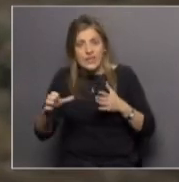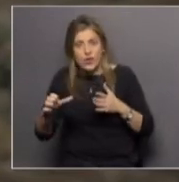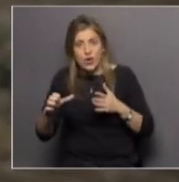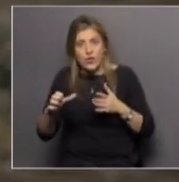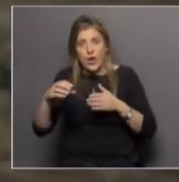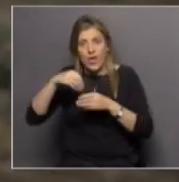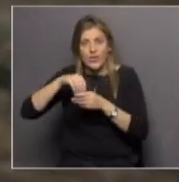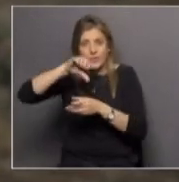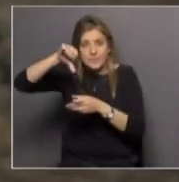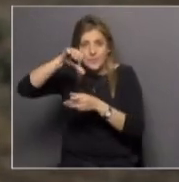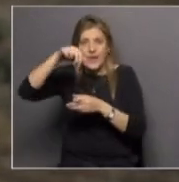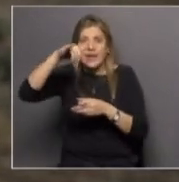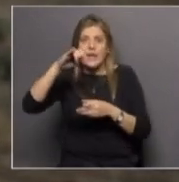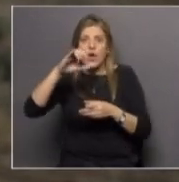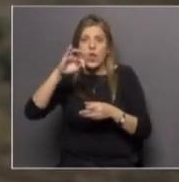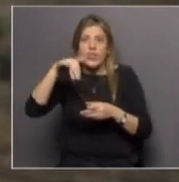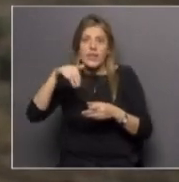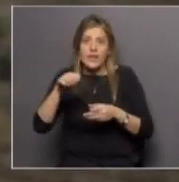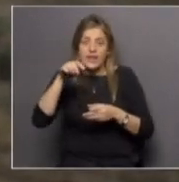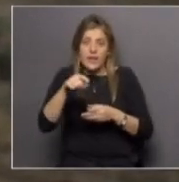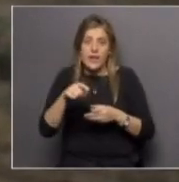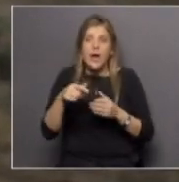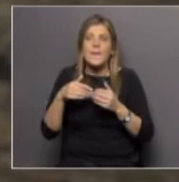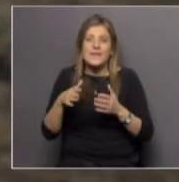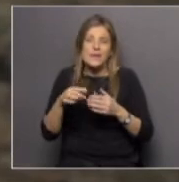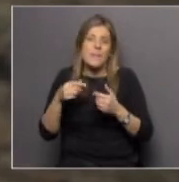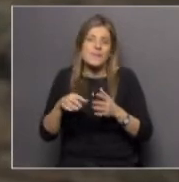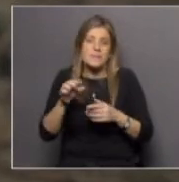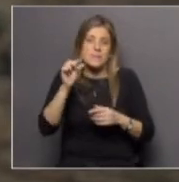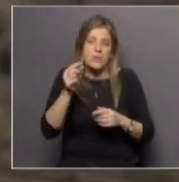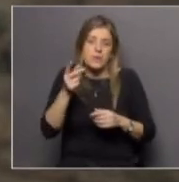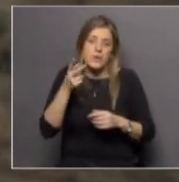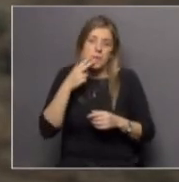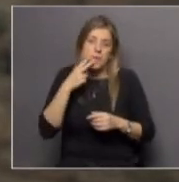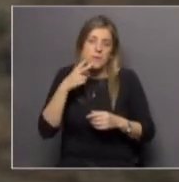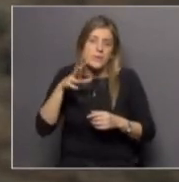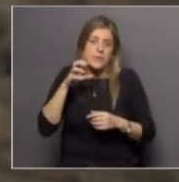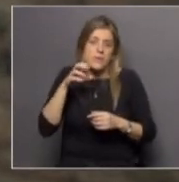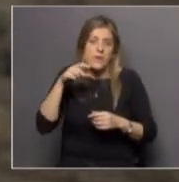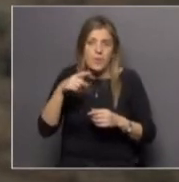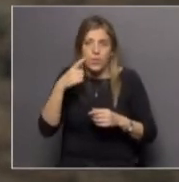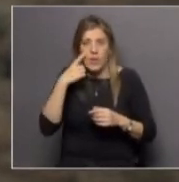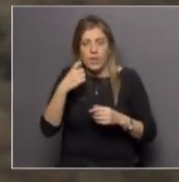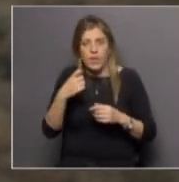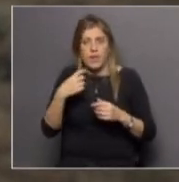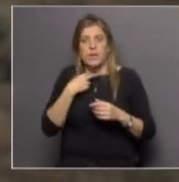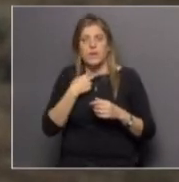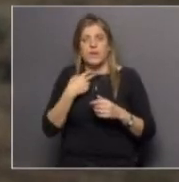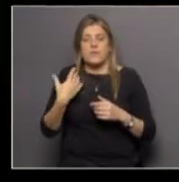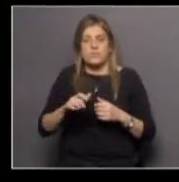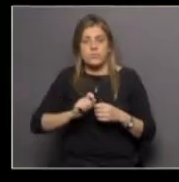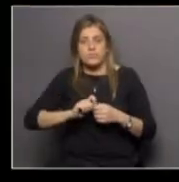solución de nicotina que han empezado con dosis muy bajas y que cuando se dan cuenta están con dosis muy